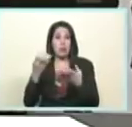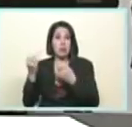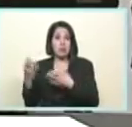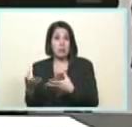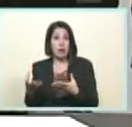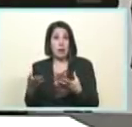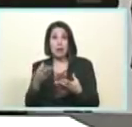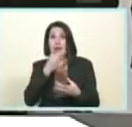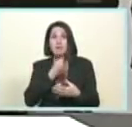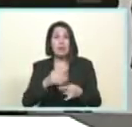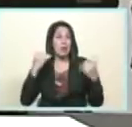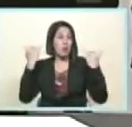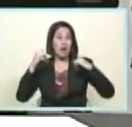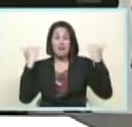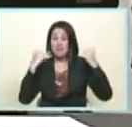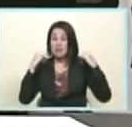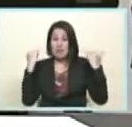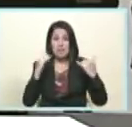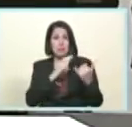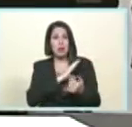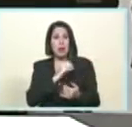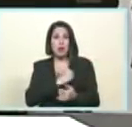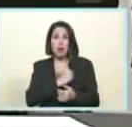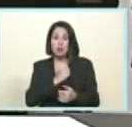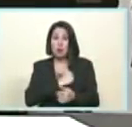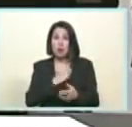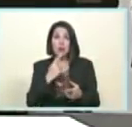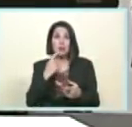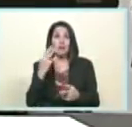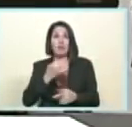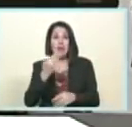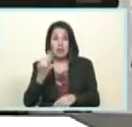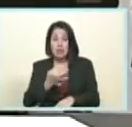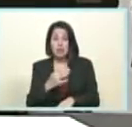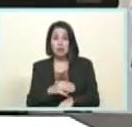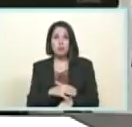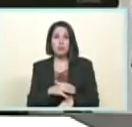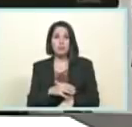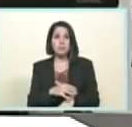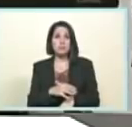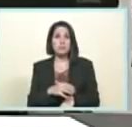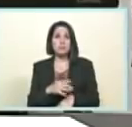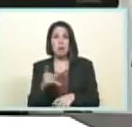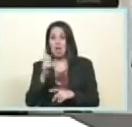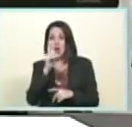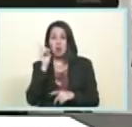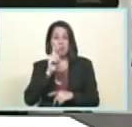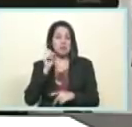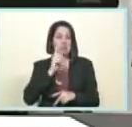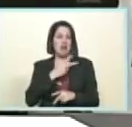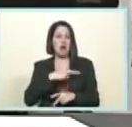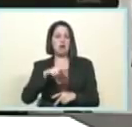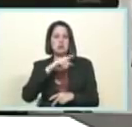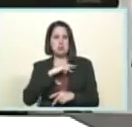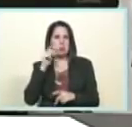para nosotros la navidad es un tiempo para la paz para el compartir para el perdón para la alegría es un